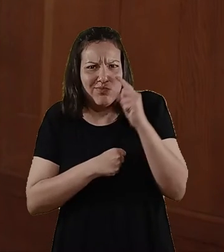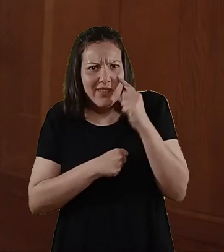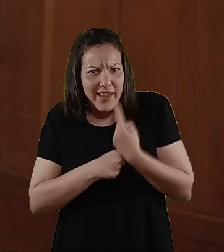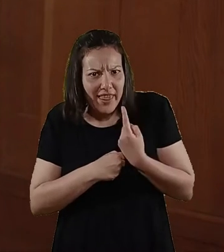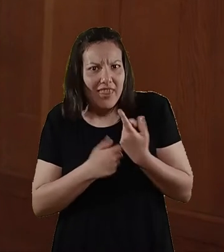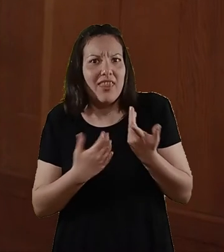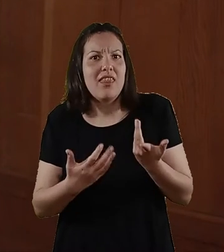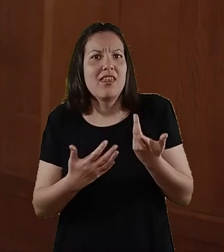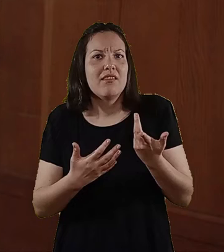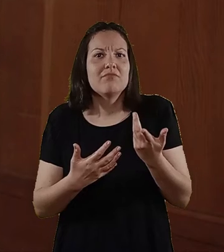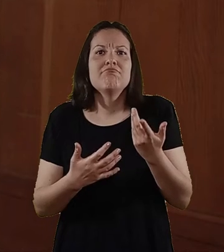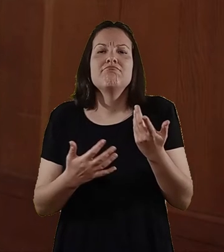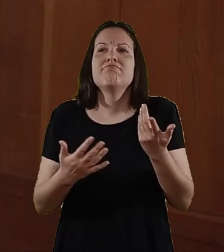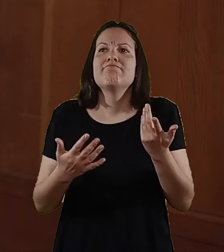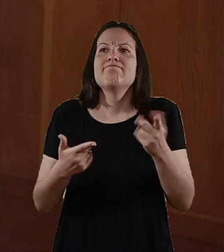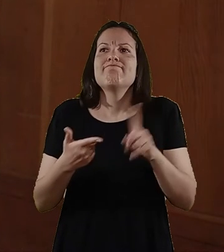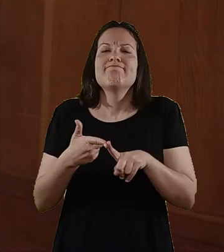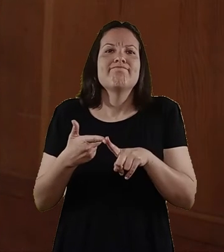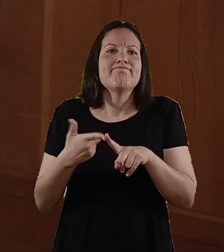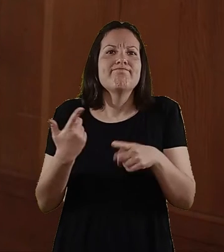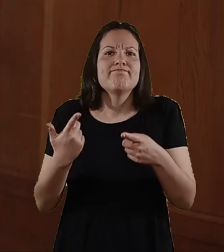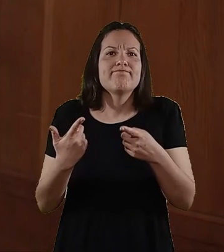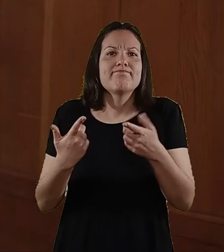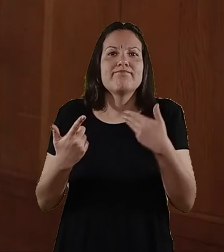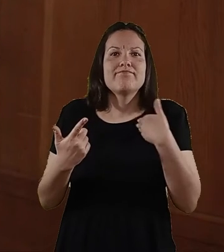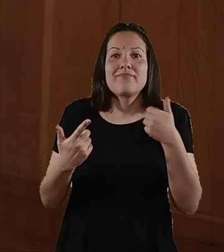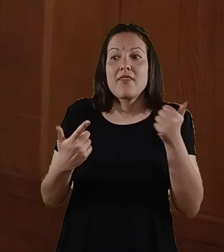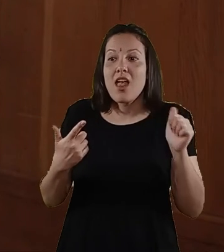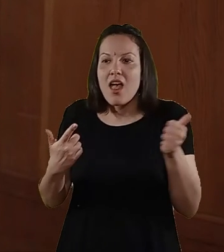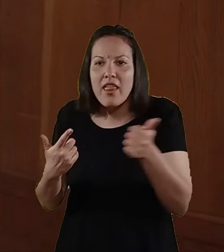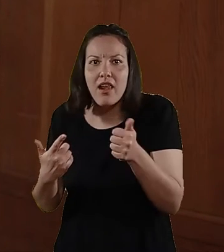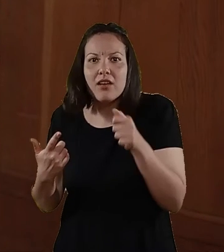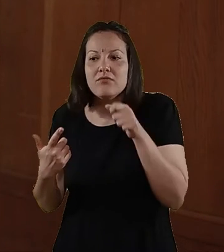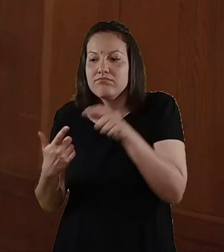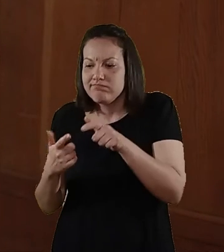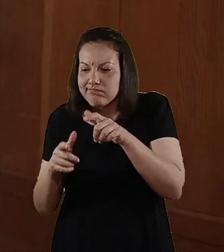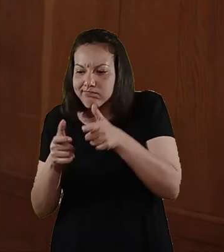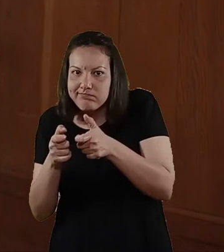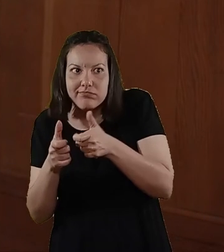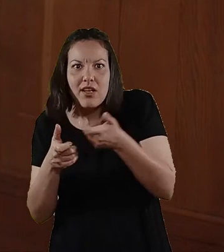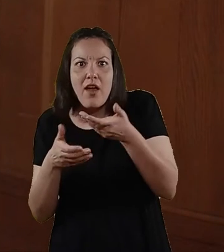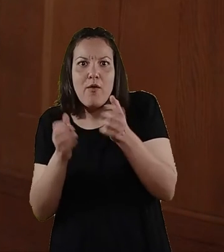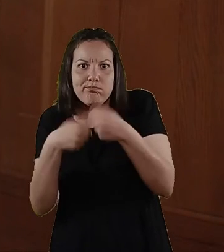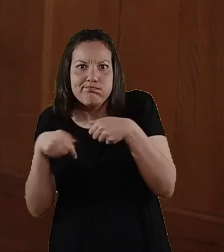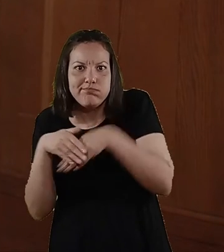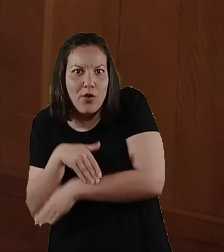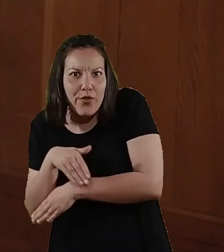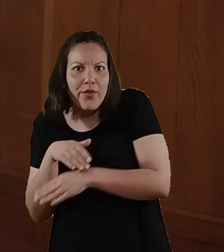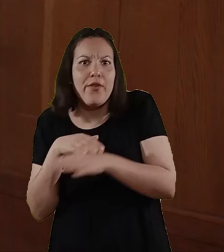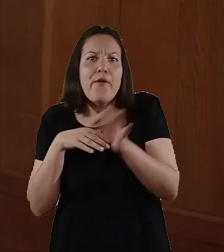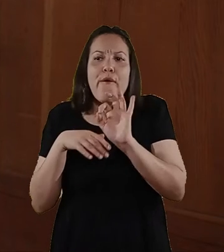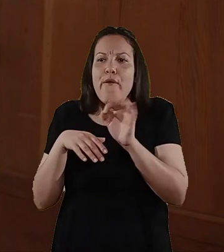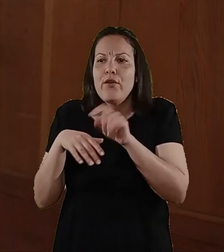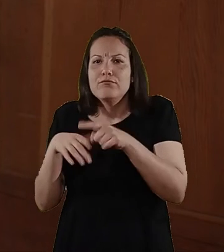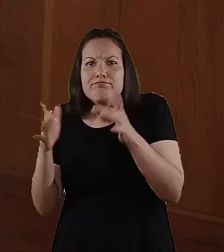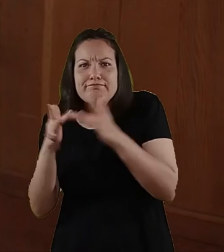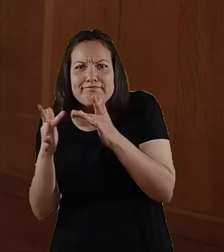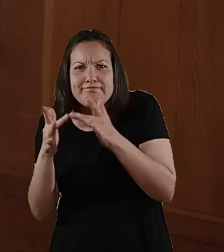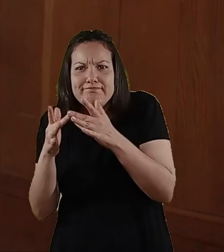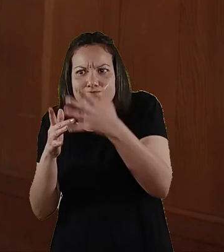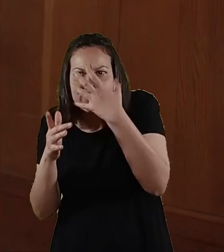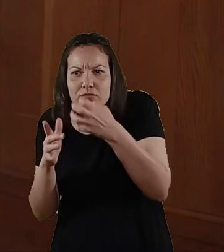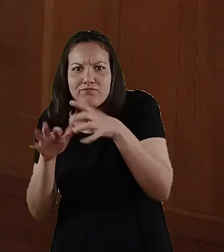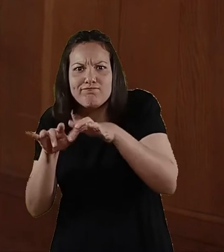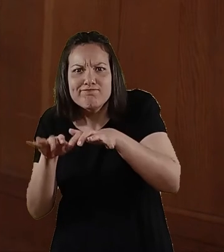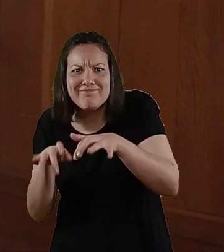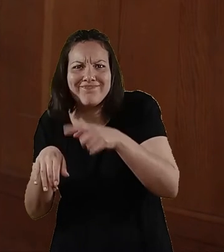totalmente tristes? De acercarnos a su dispositivo y escondernos, de estar navegando